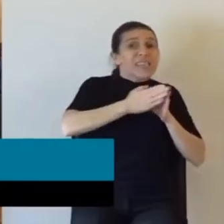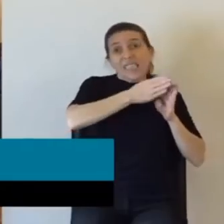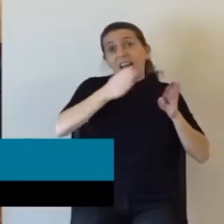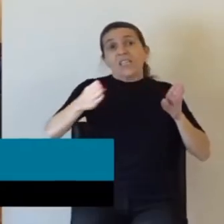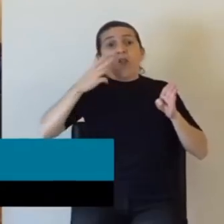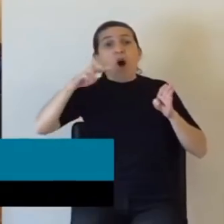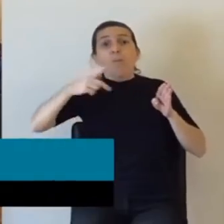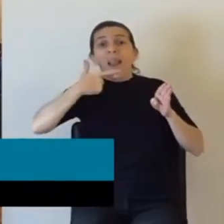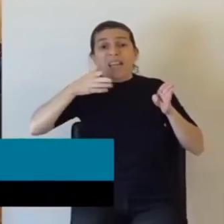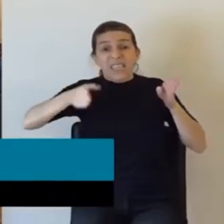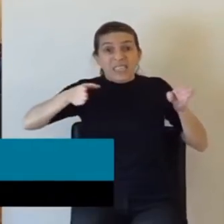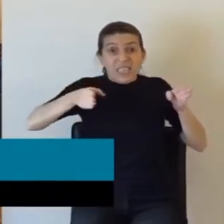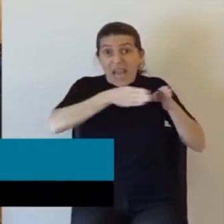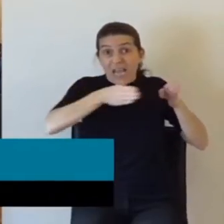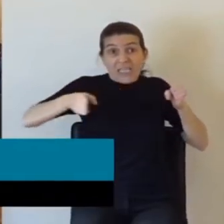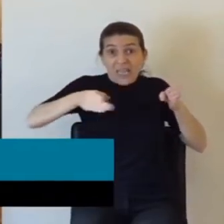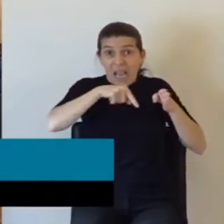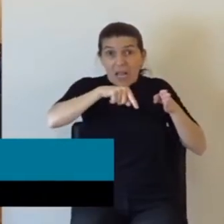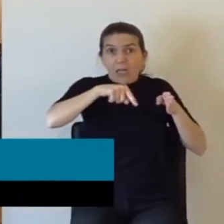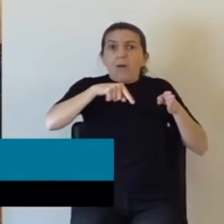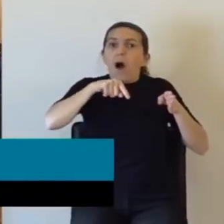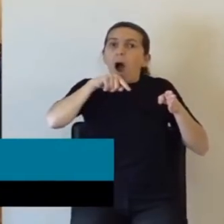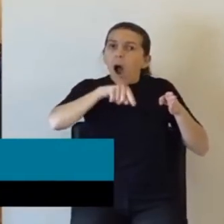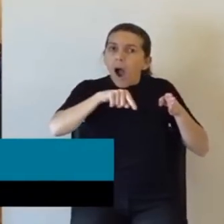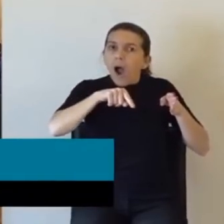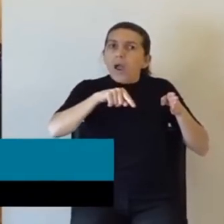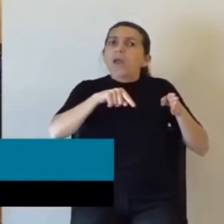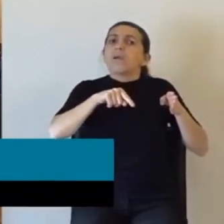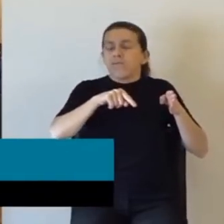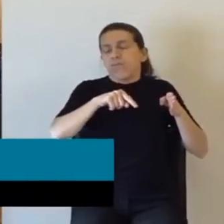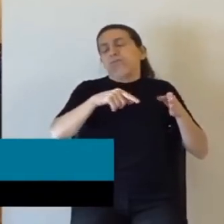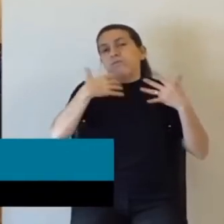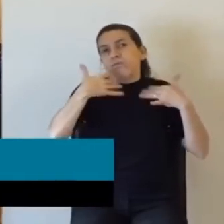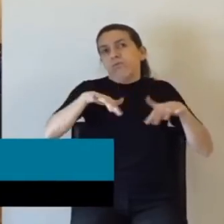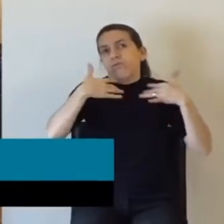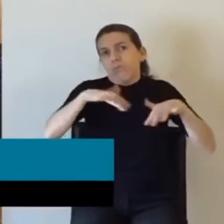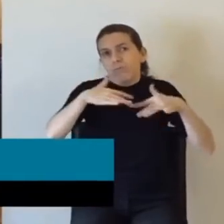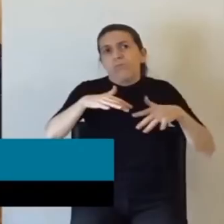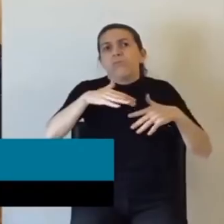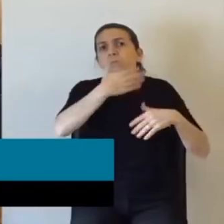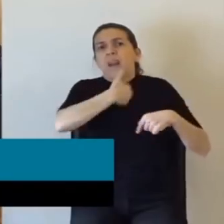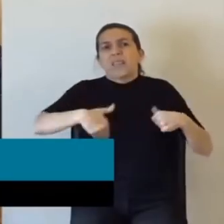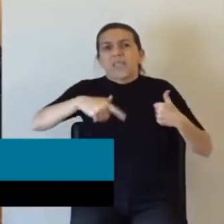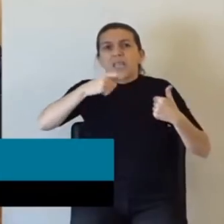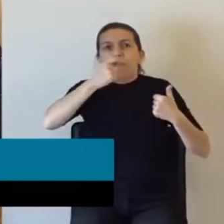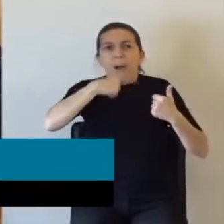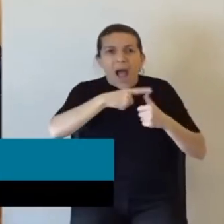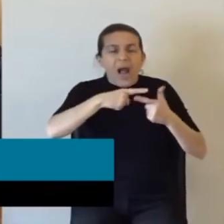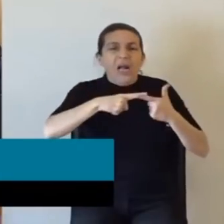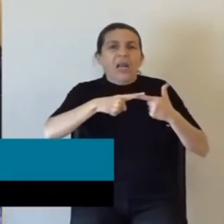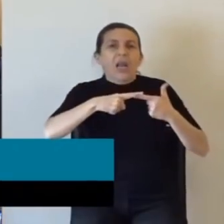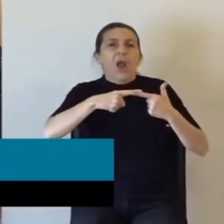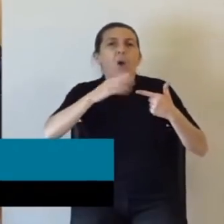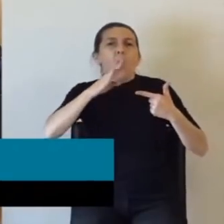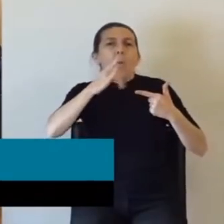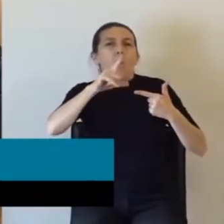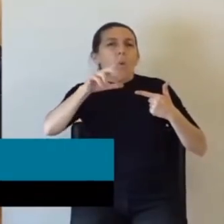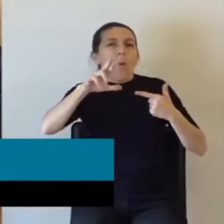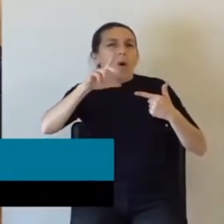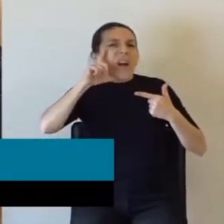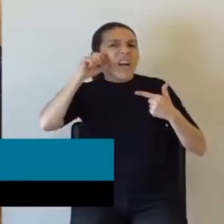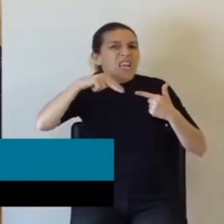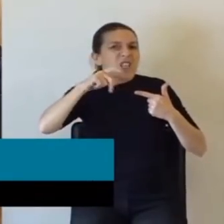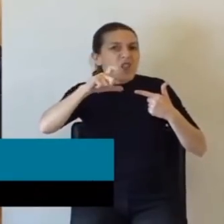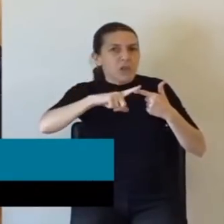2017. Uno de los grandes, grandes caballitos de batalla del presidente Macri, de Patricia Bullrich, que el